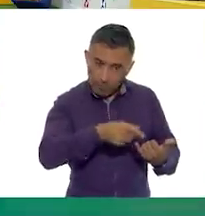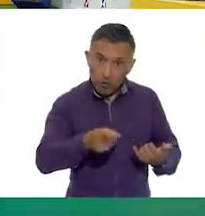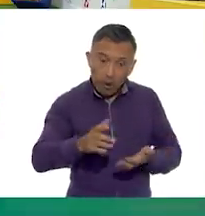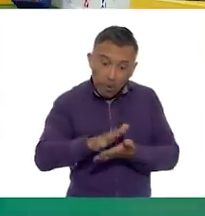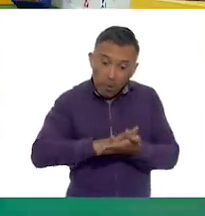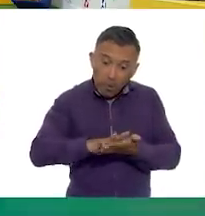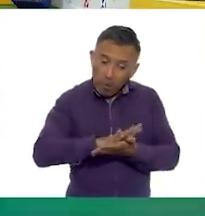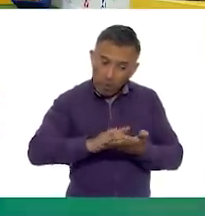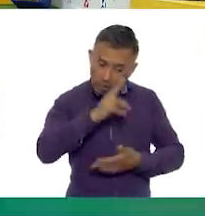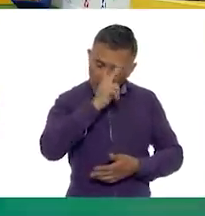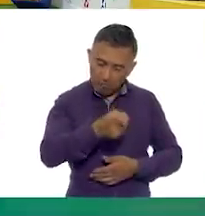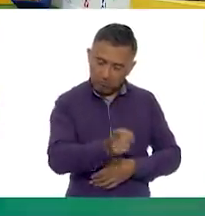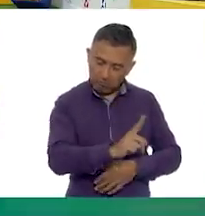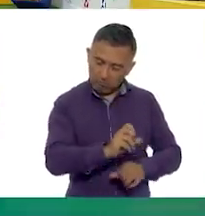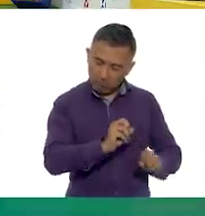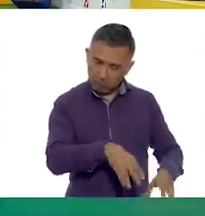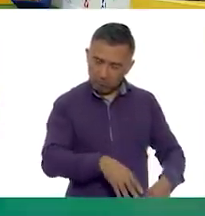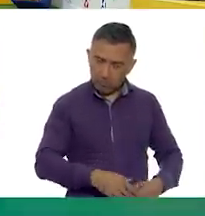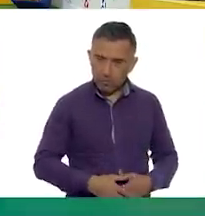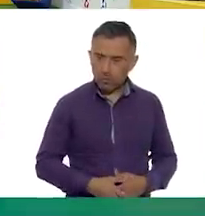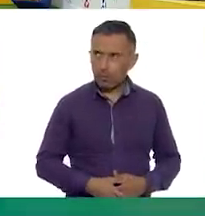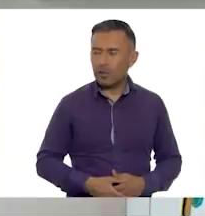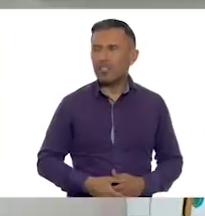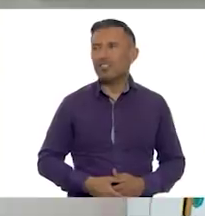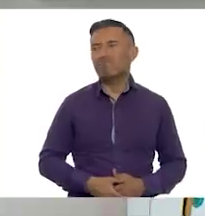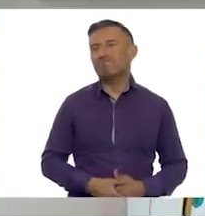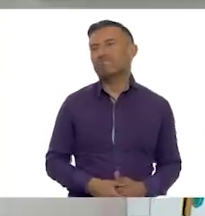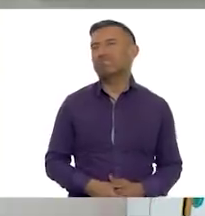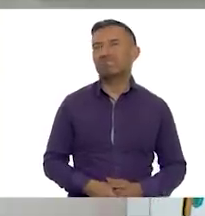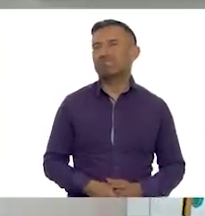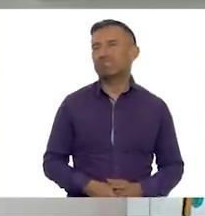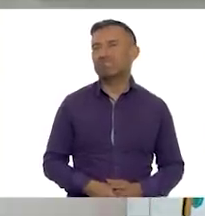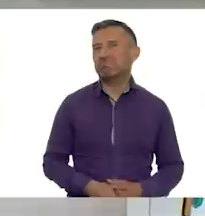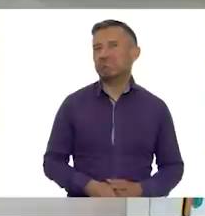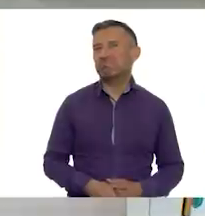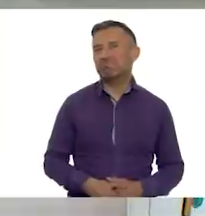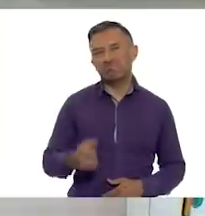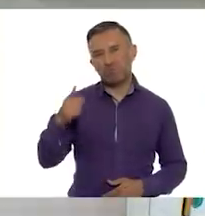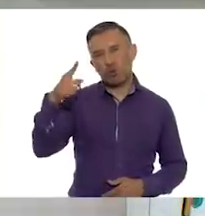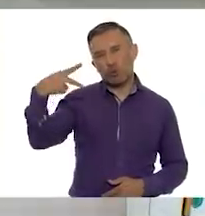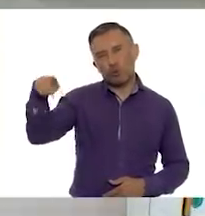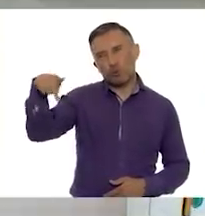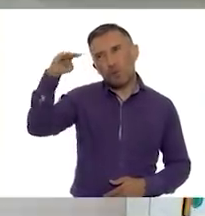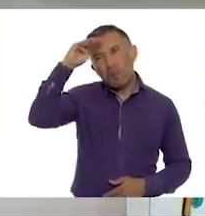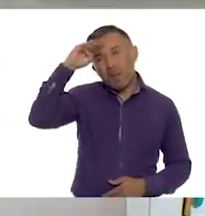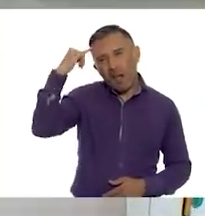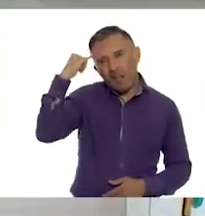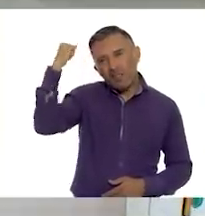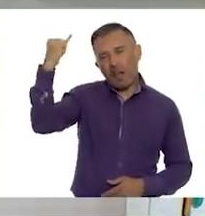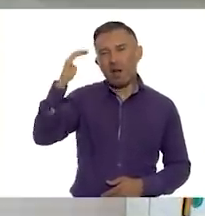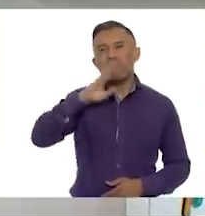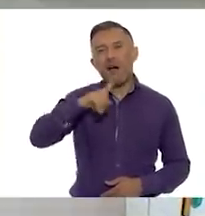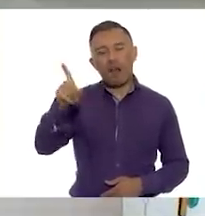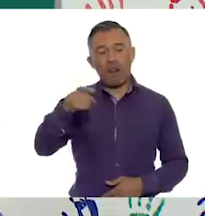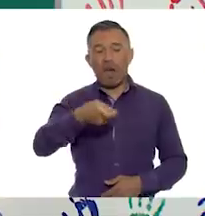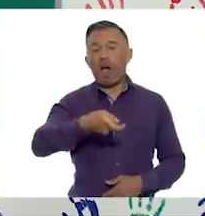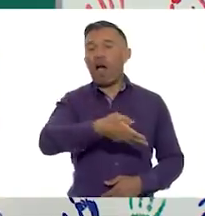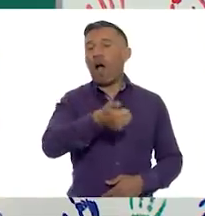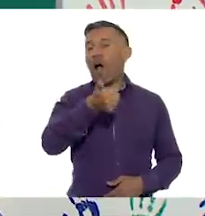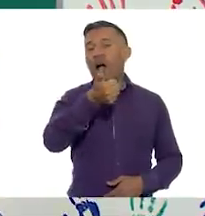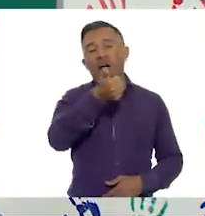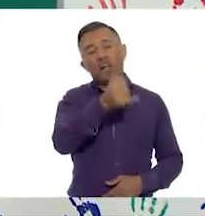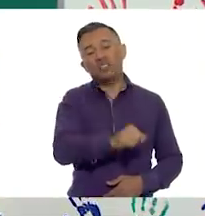Yo creo que es una situación de prejuicios o estereotipos. Recordemos que